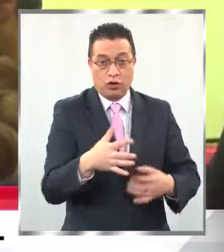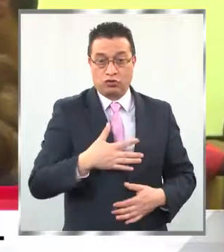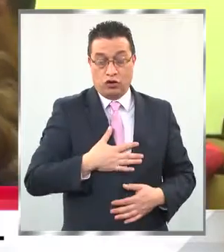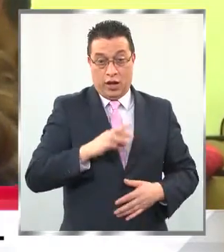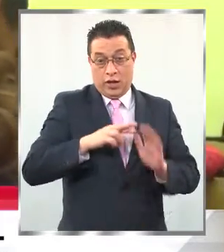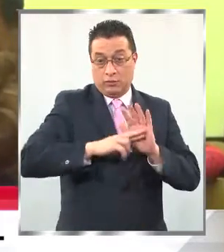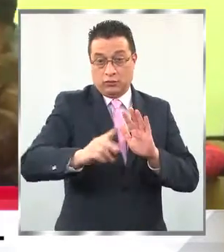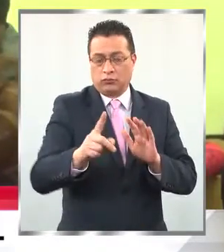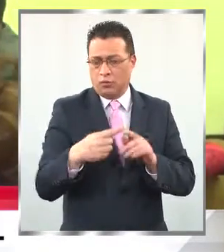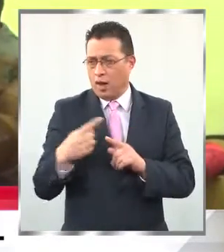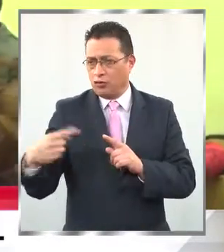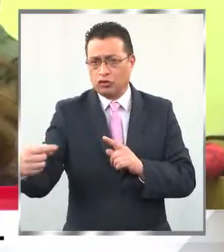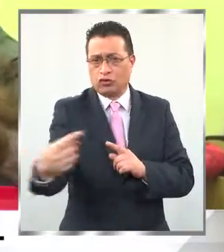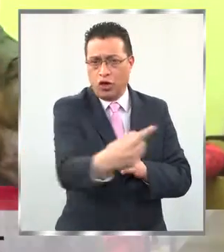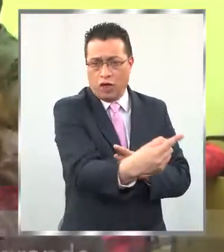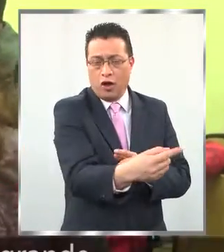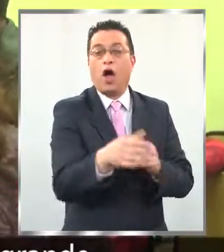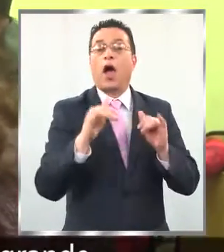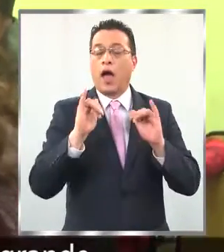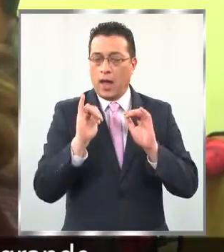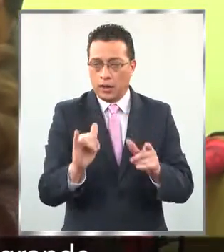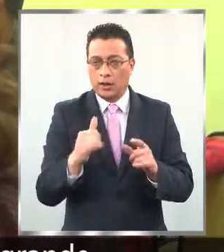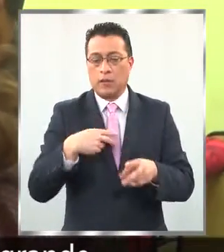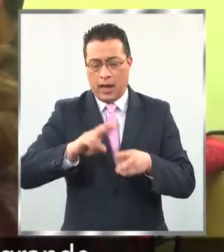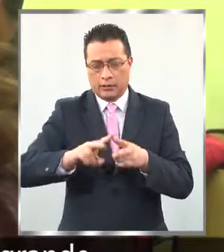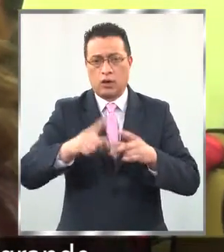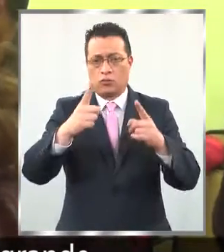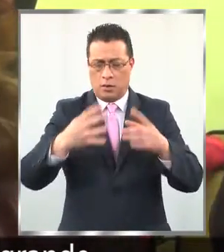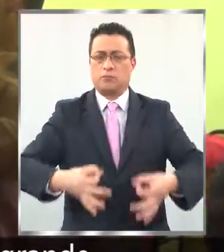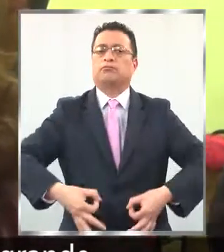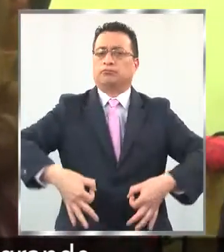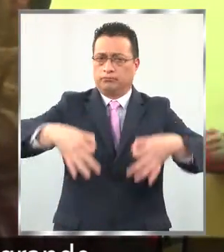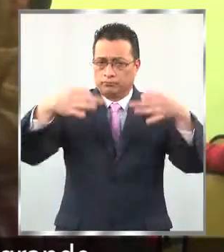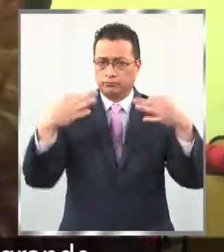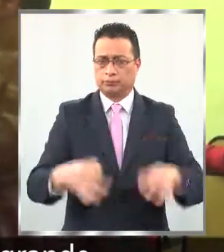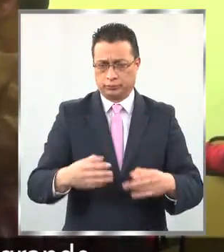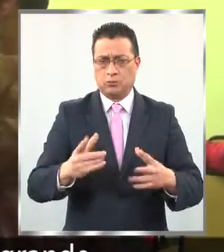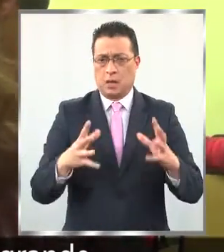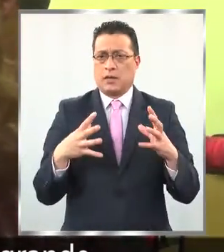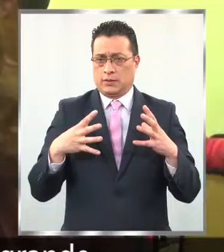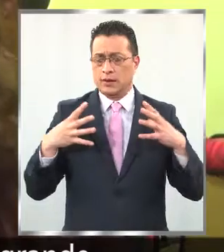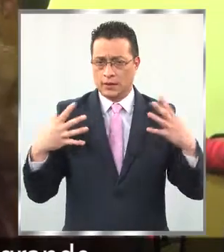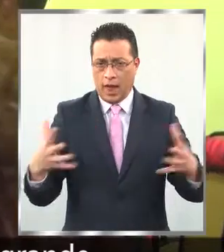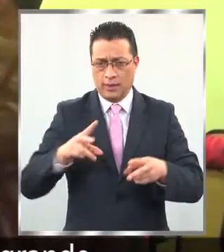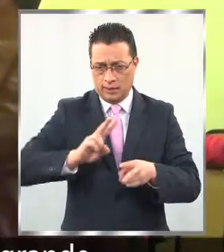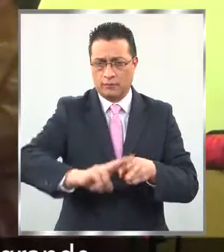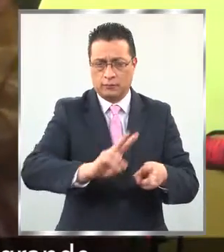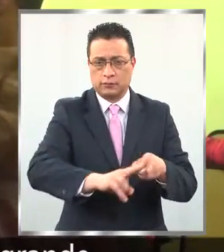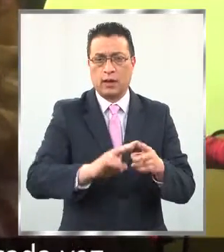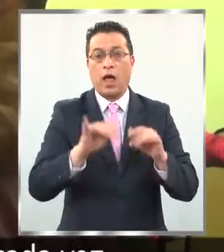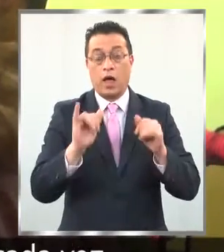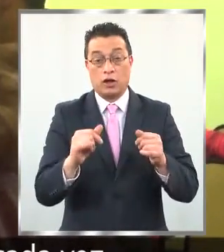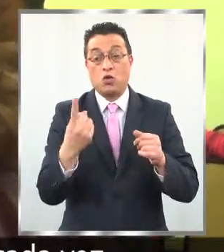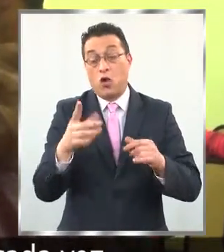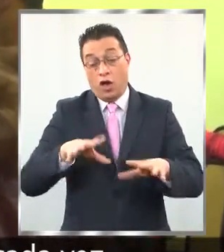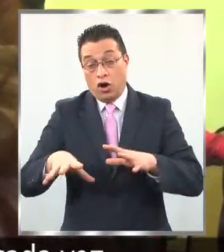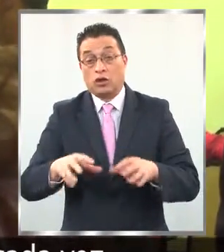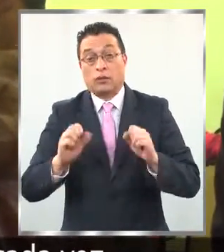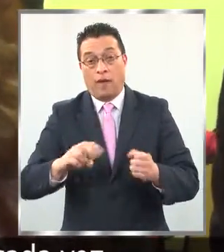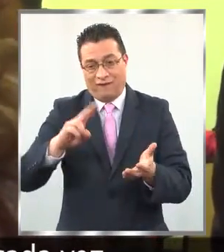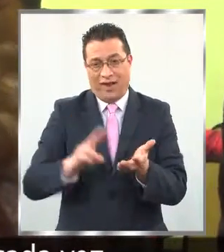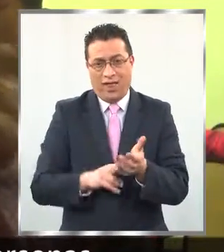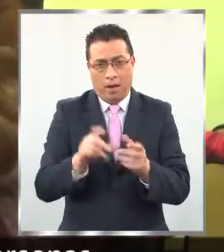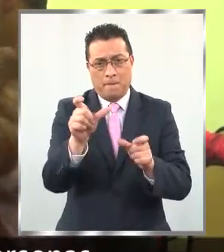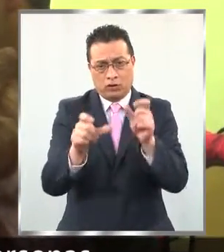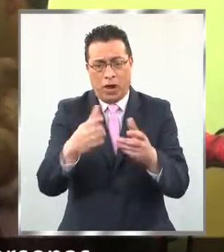yo represento, y hacer algo concreto, algo grande, y algo que de verdad